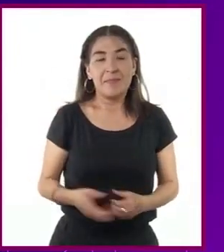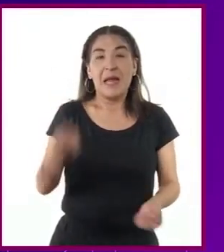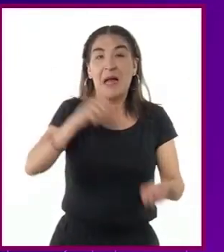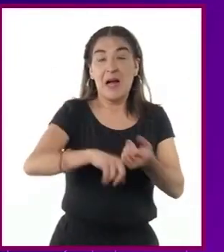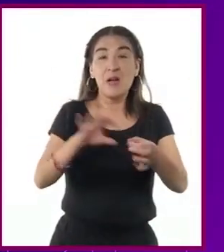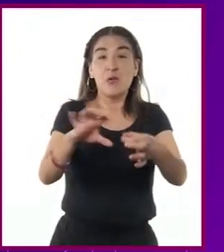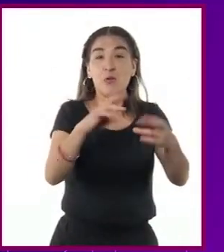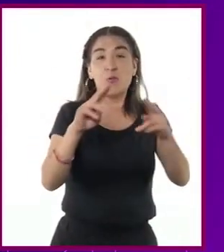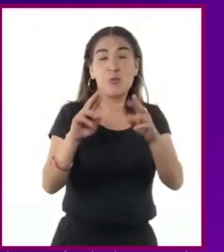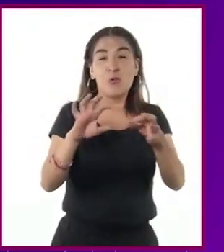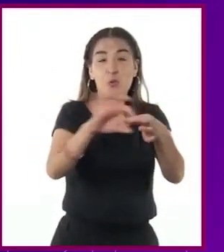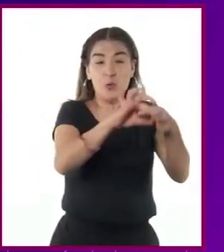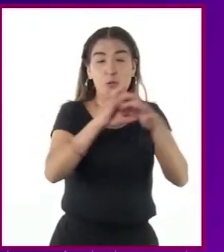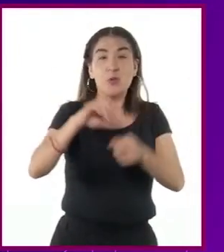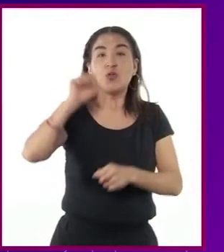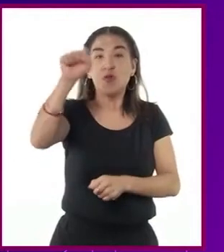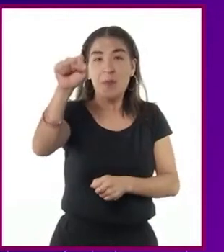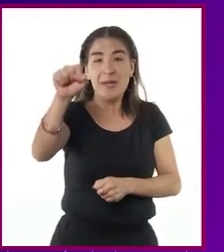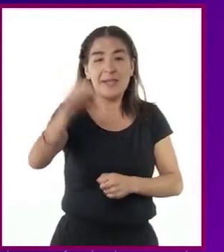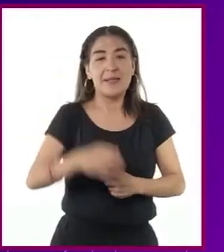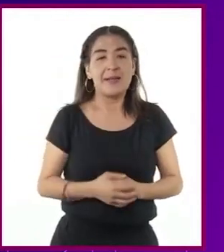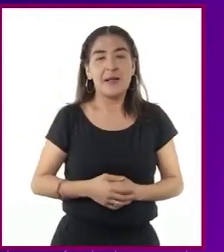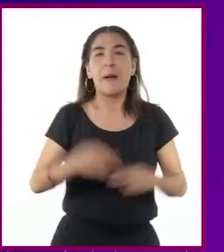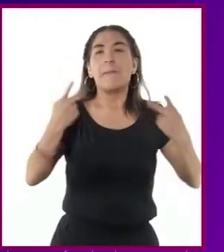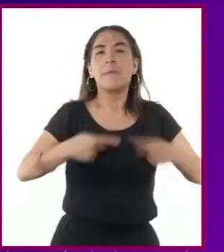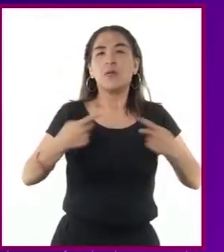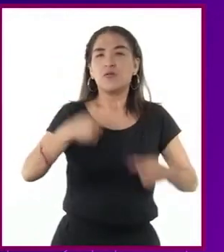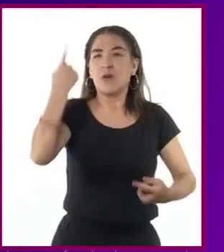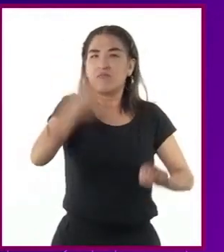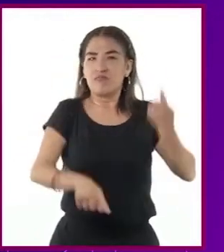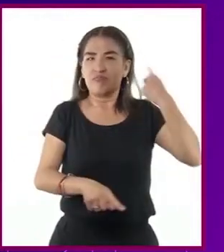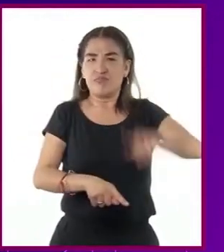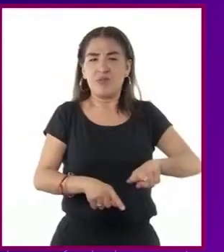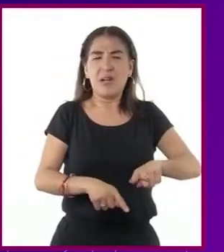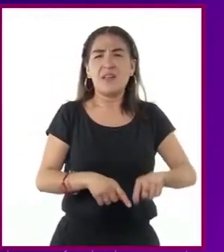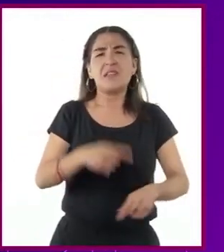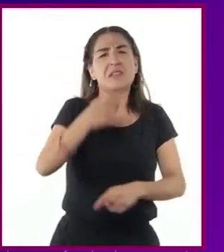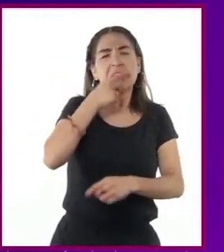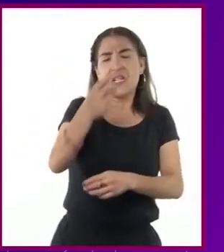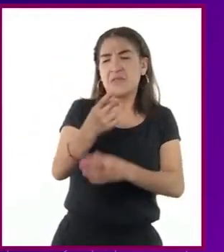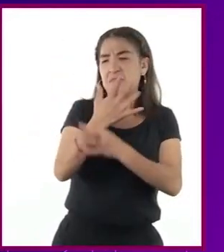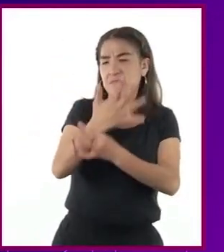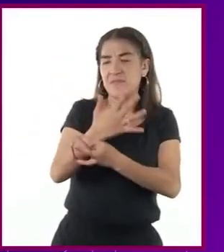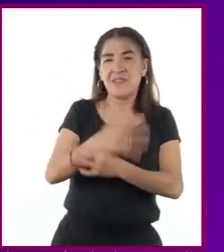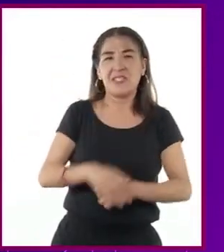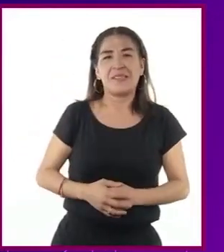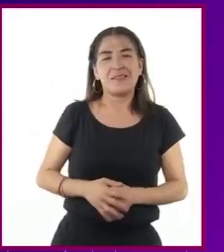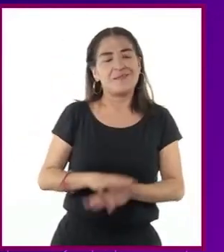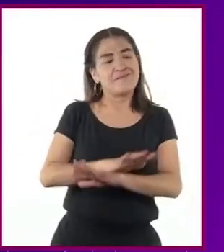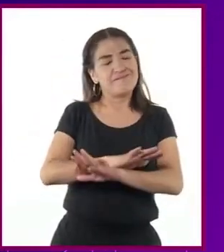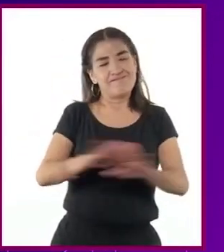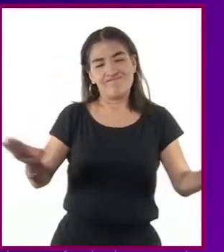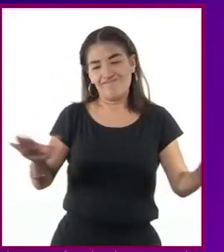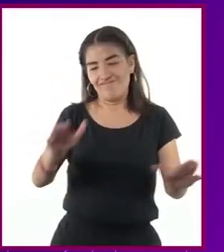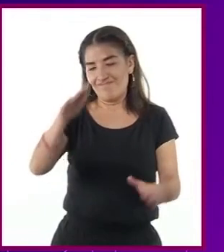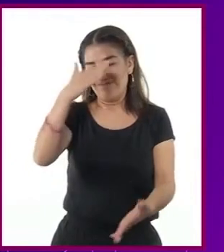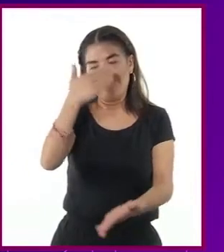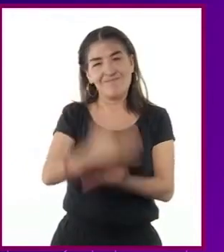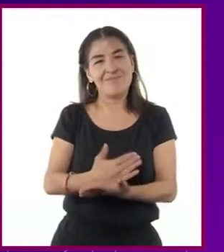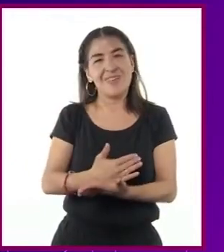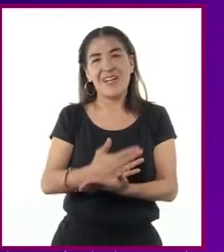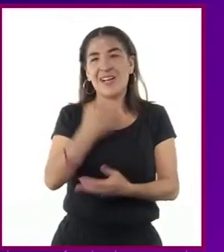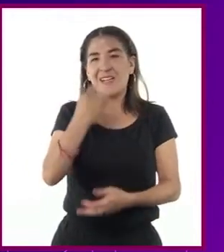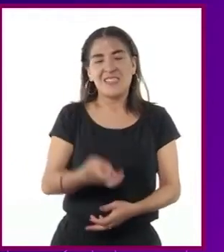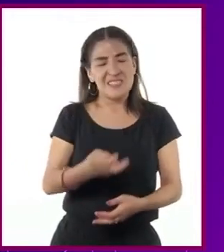Unión Soviética sus dirigentes dijeron hasta aquí llegamos, vamos a cambiar